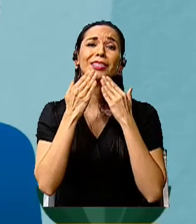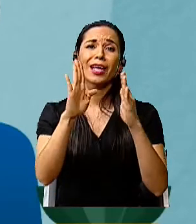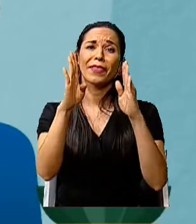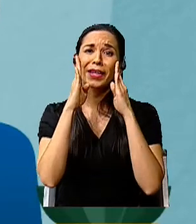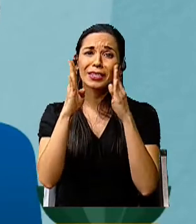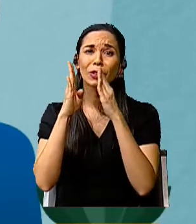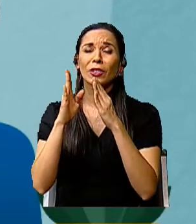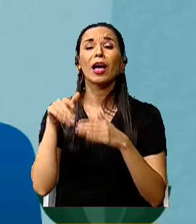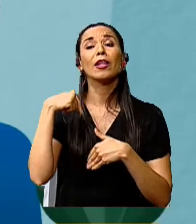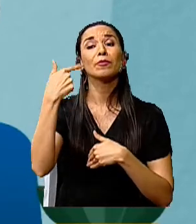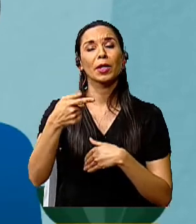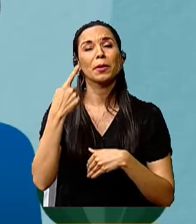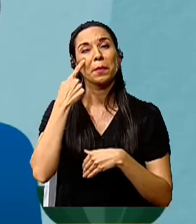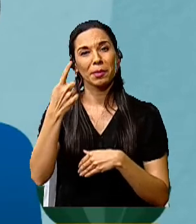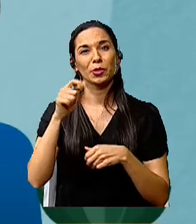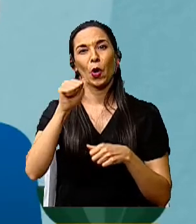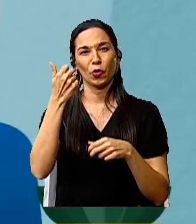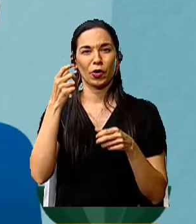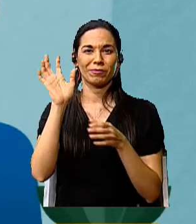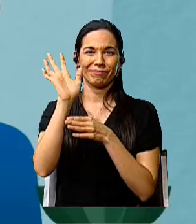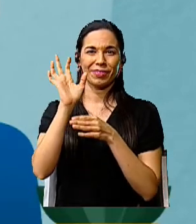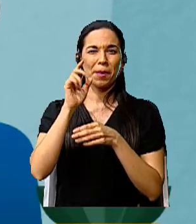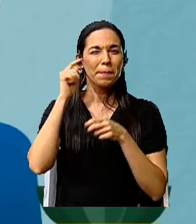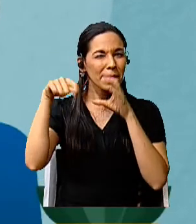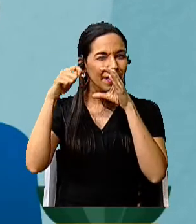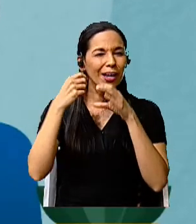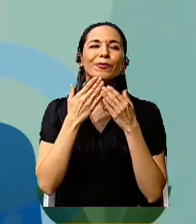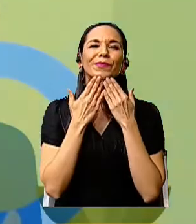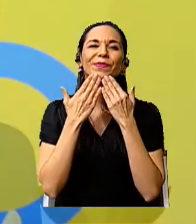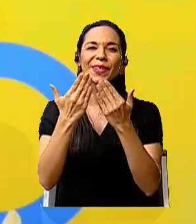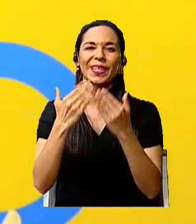que nos veamos en otro video. Muchas gracias.